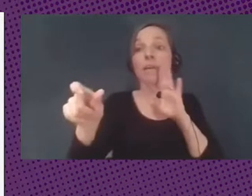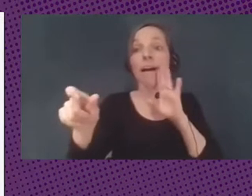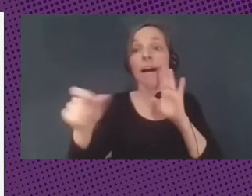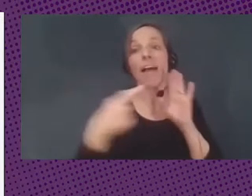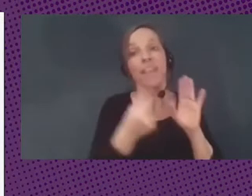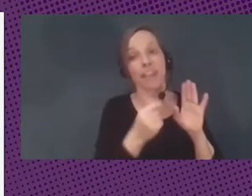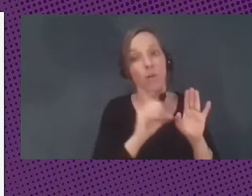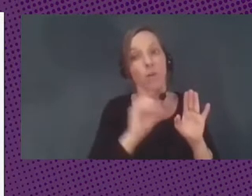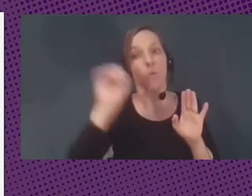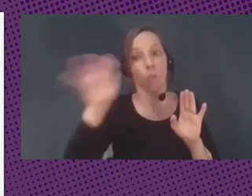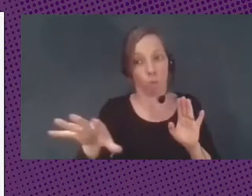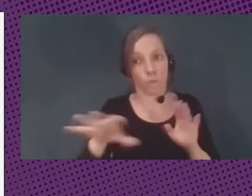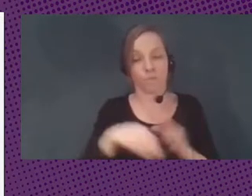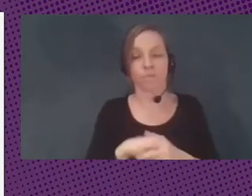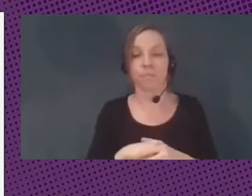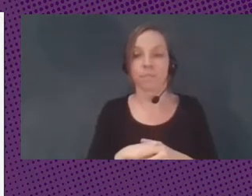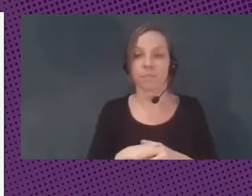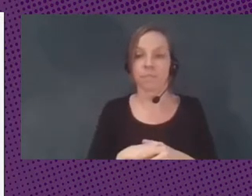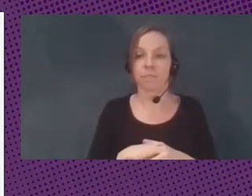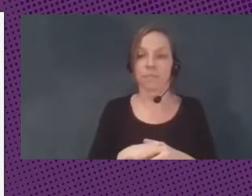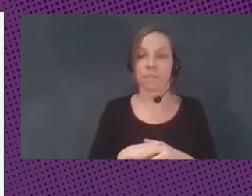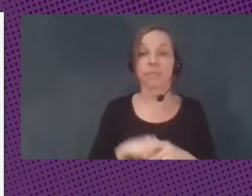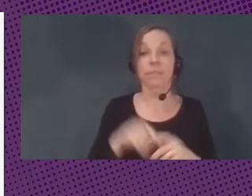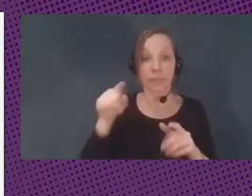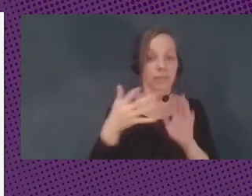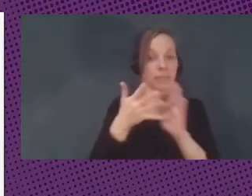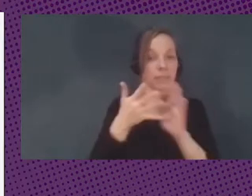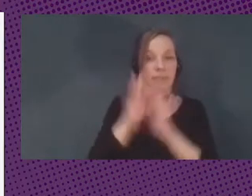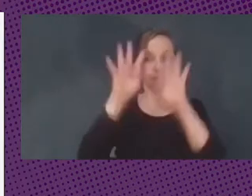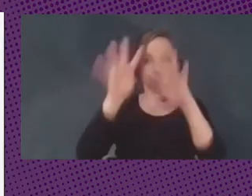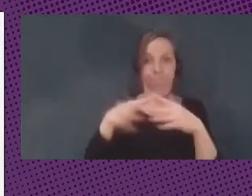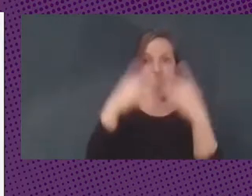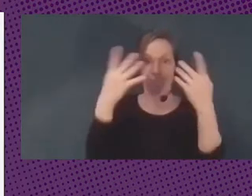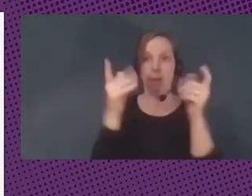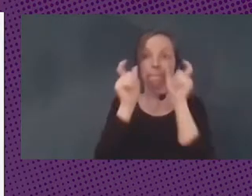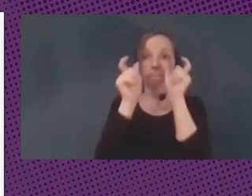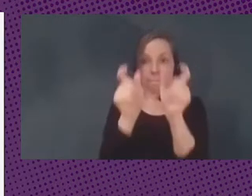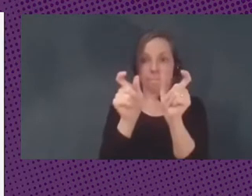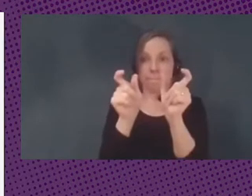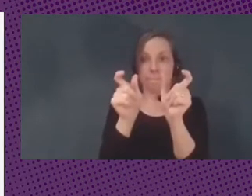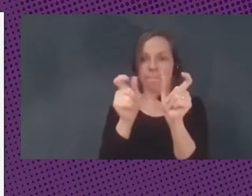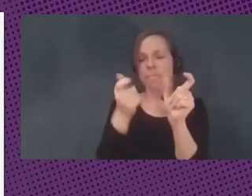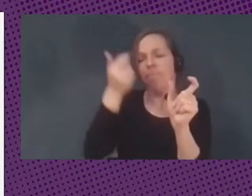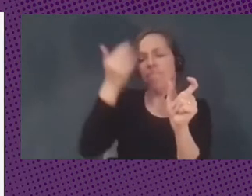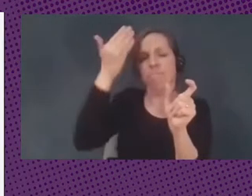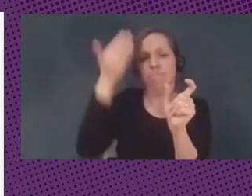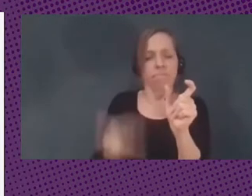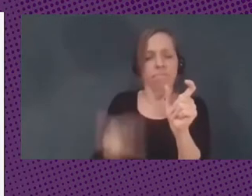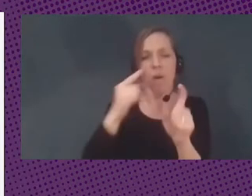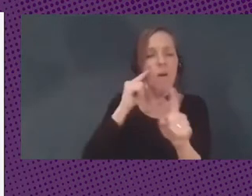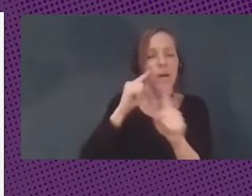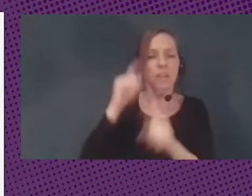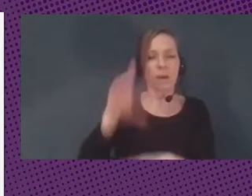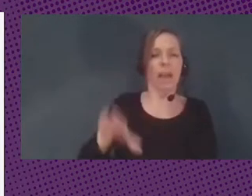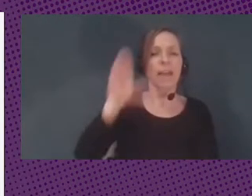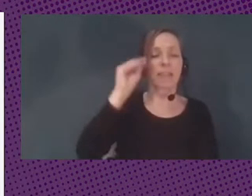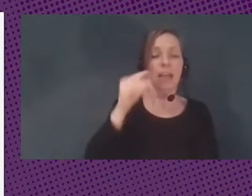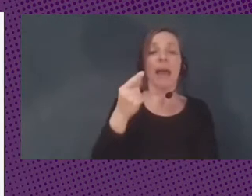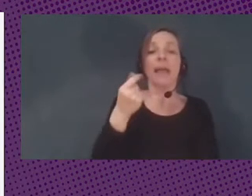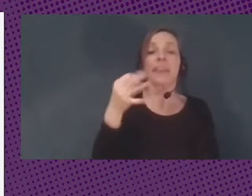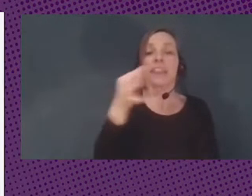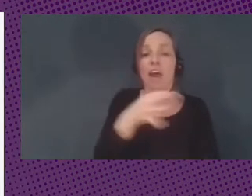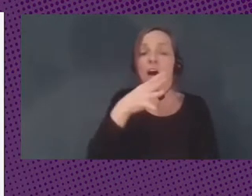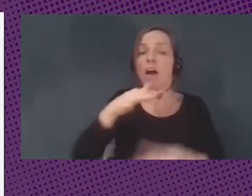depósito. Este principio de partida doble es fundamental para entender el nacimiento del dinero moderno.